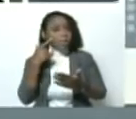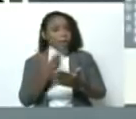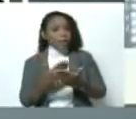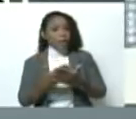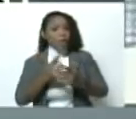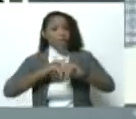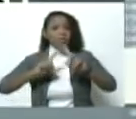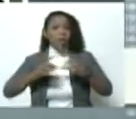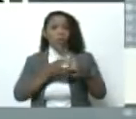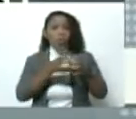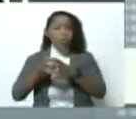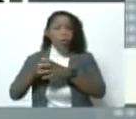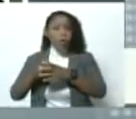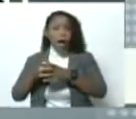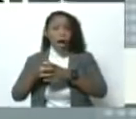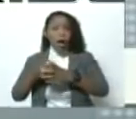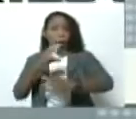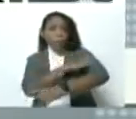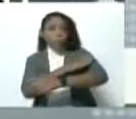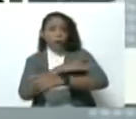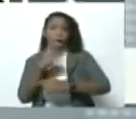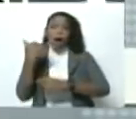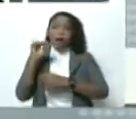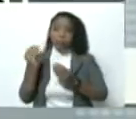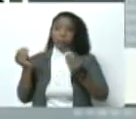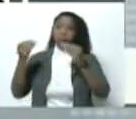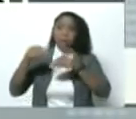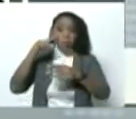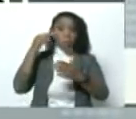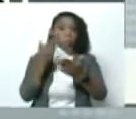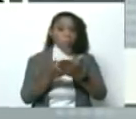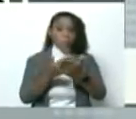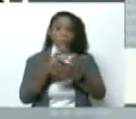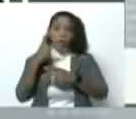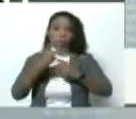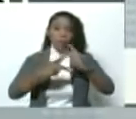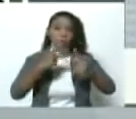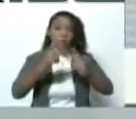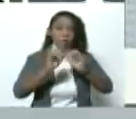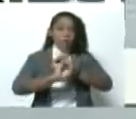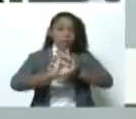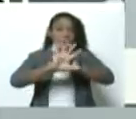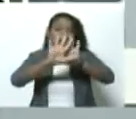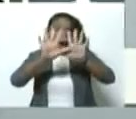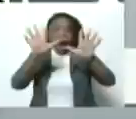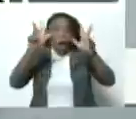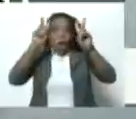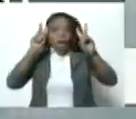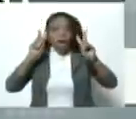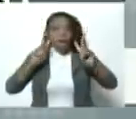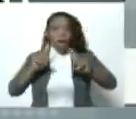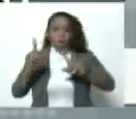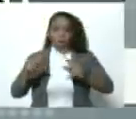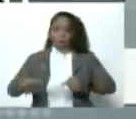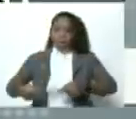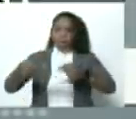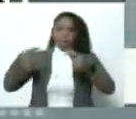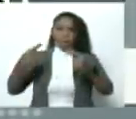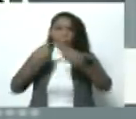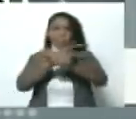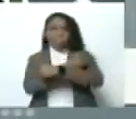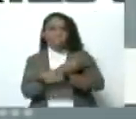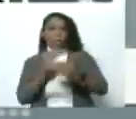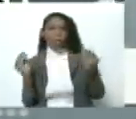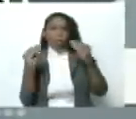políticos de oposición estaban de acuerdo y verificaron este proceso como transparente. Entonces, es un poco contradictorio esta